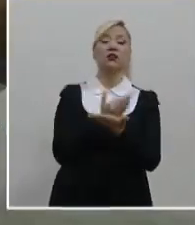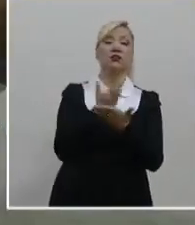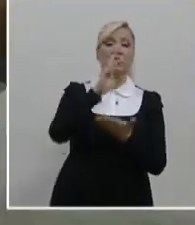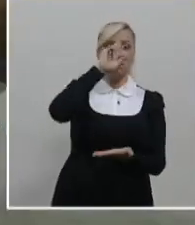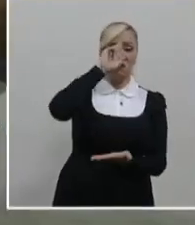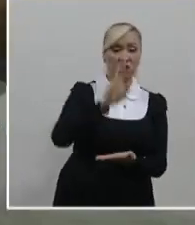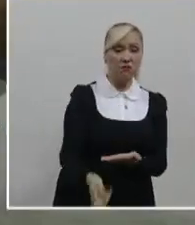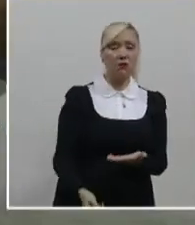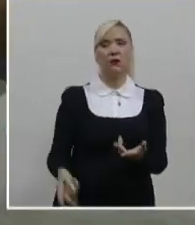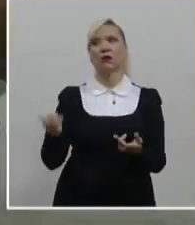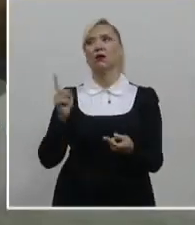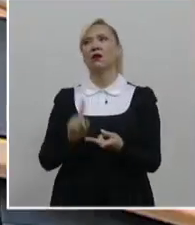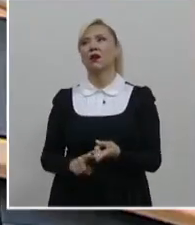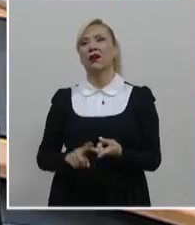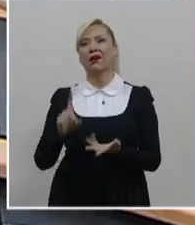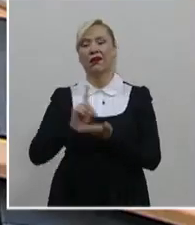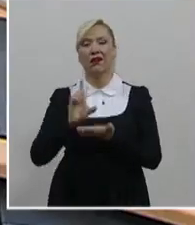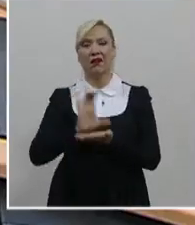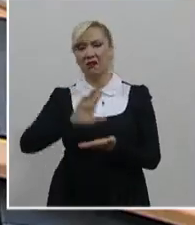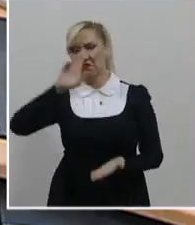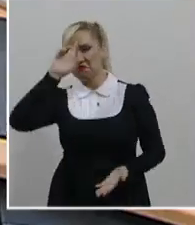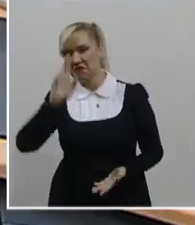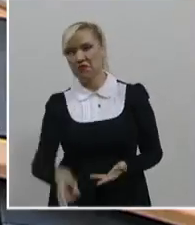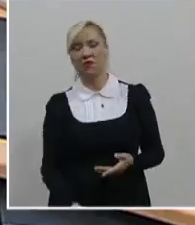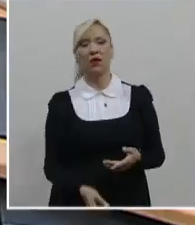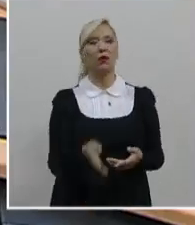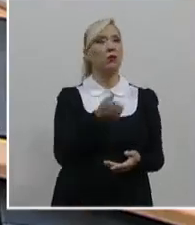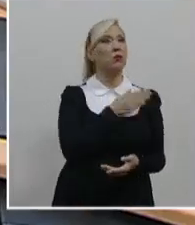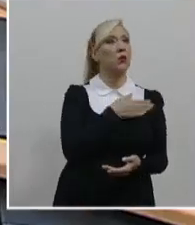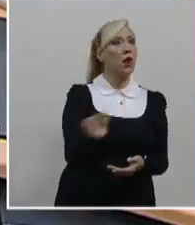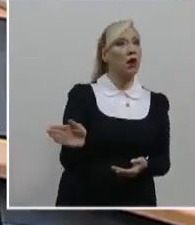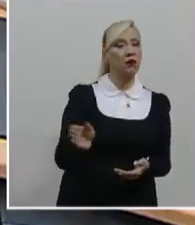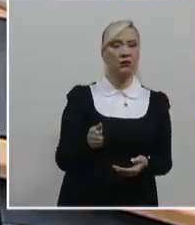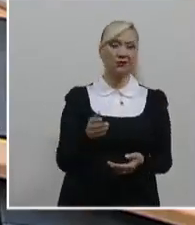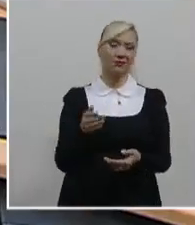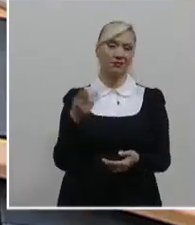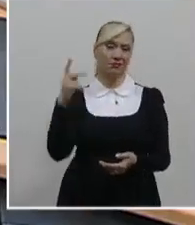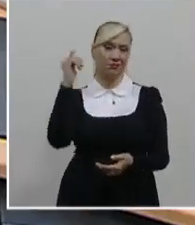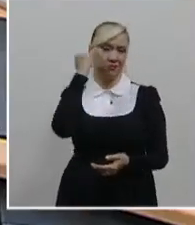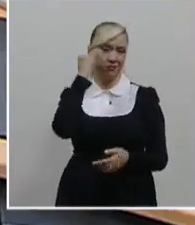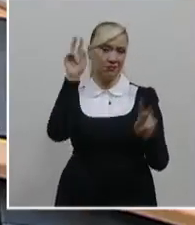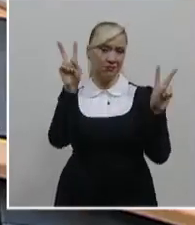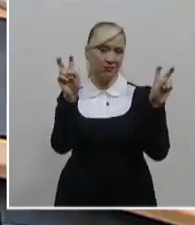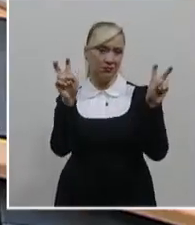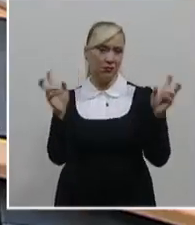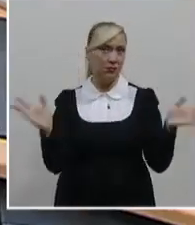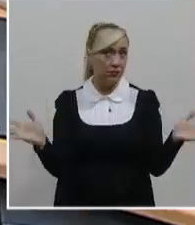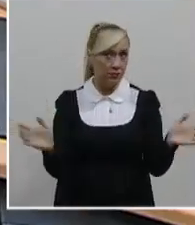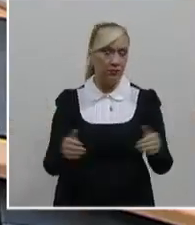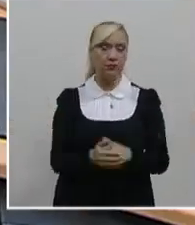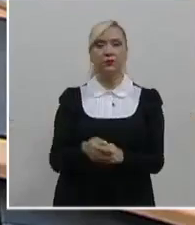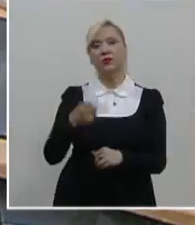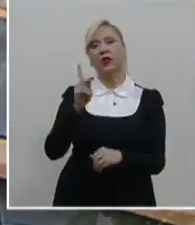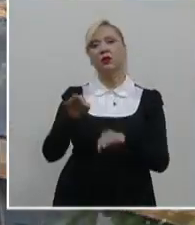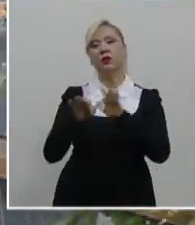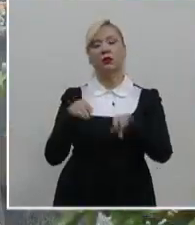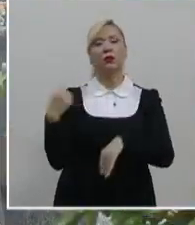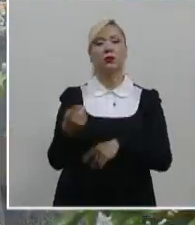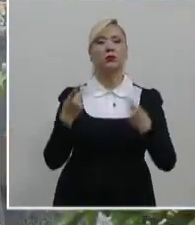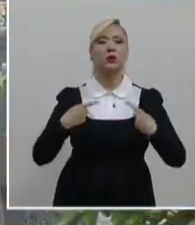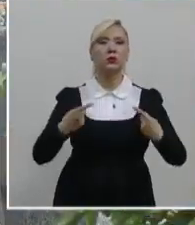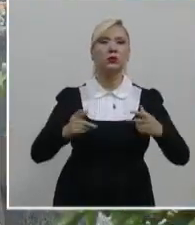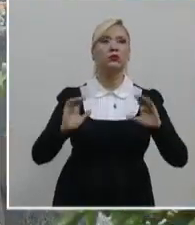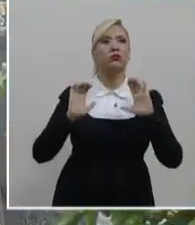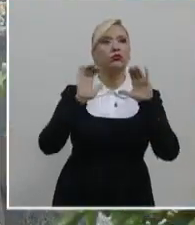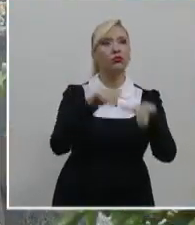vehículos neutros para hacer posible la conexión entre quienes ofrecen empleo y quienes buscan trabajo. La sala recordó que en el ámbito laboral las